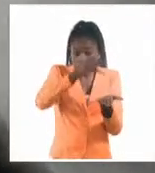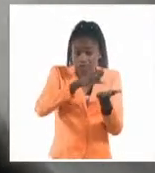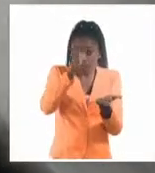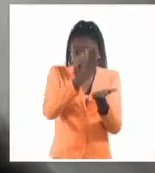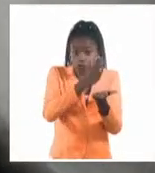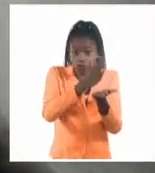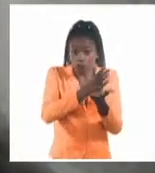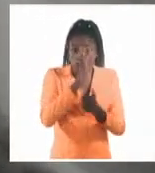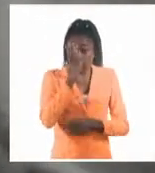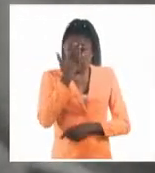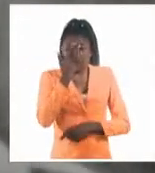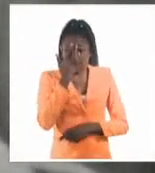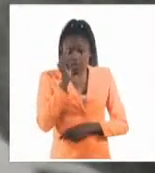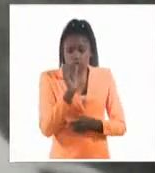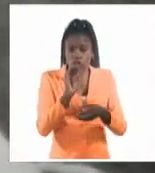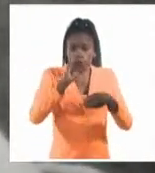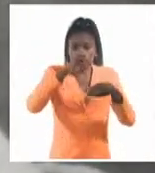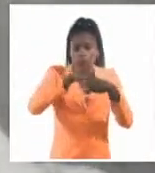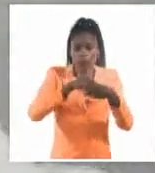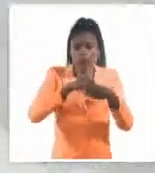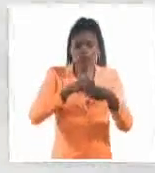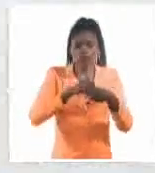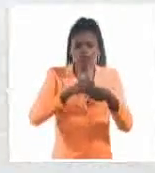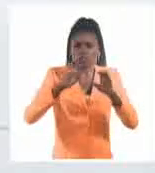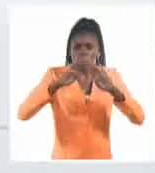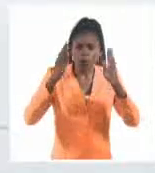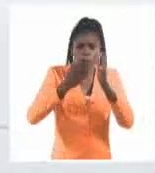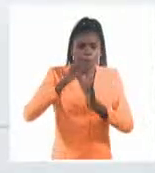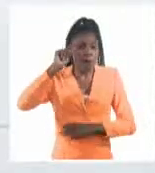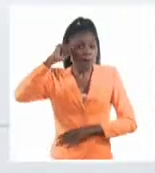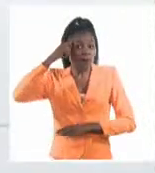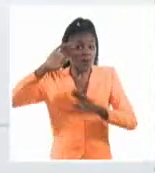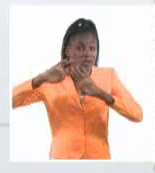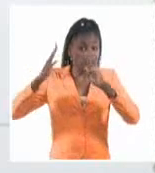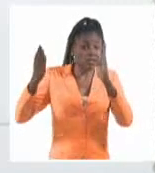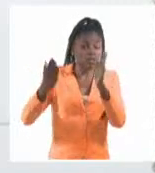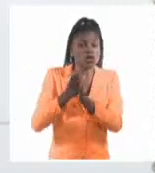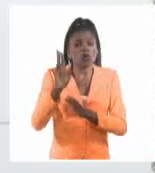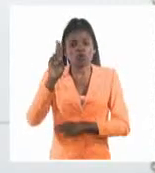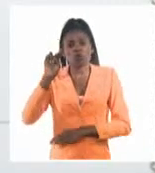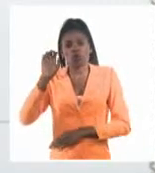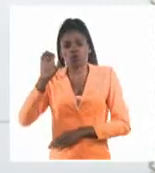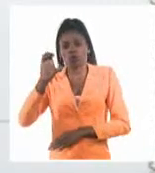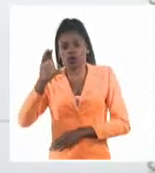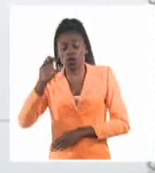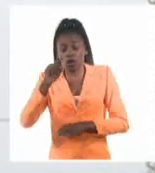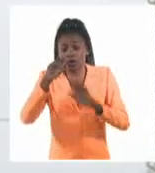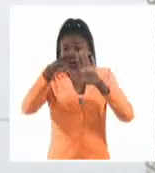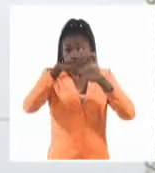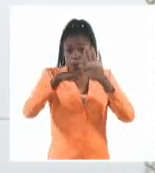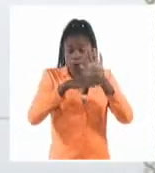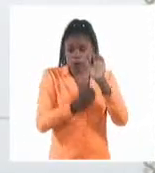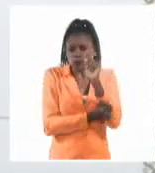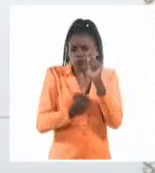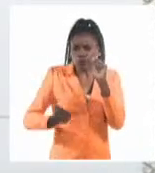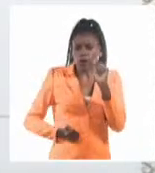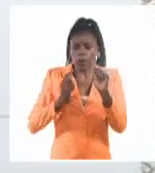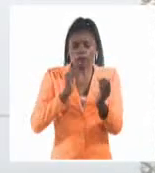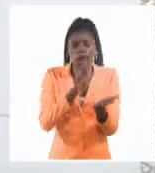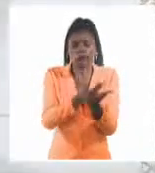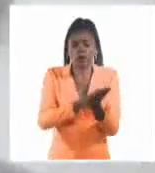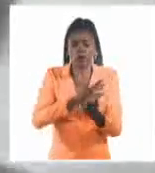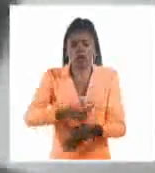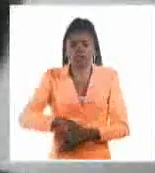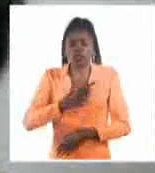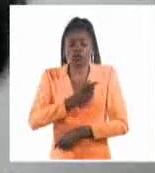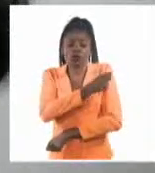Che Guevara está incluida en el Registro Mundial de la Memoria del Mundo de la UNESCO, un programa que articula esfuerzos para preservar la cultura de